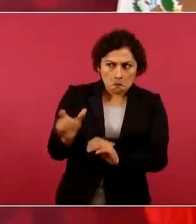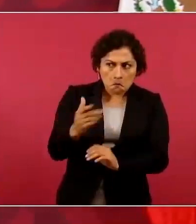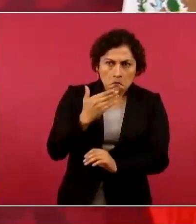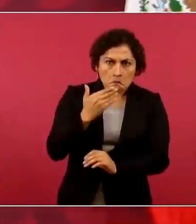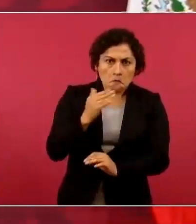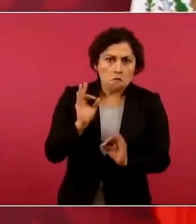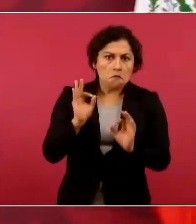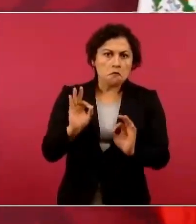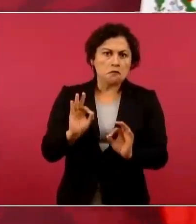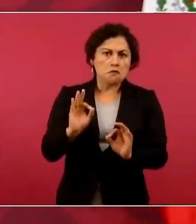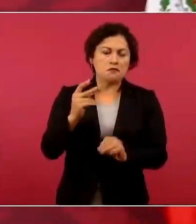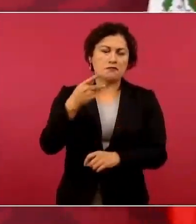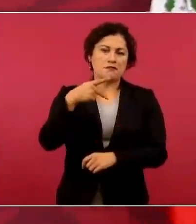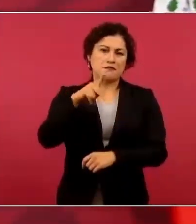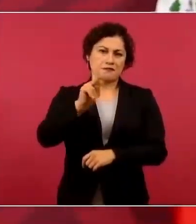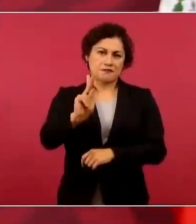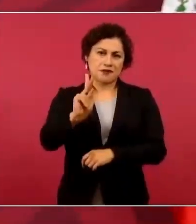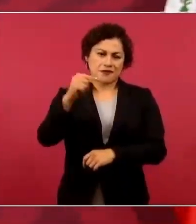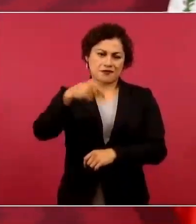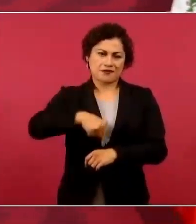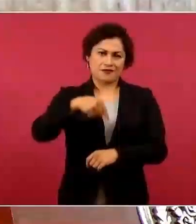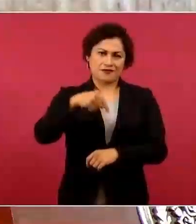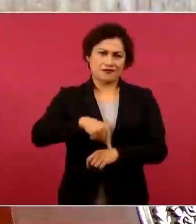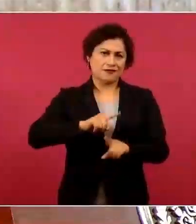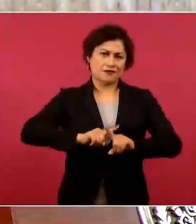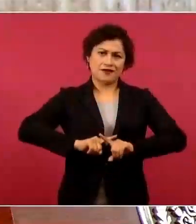no, no, no, este es otro oficio.